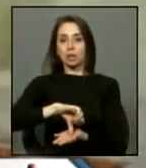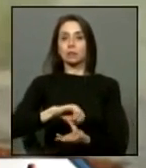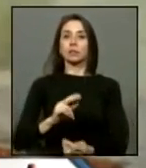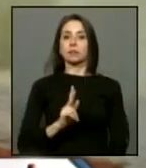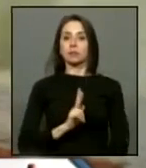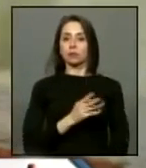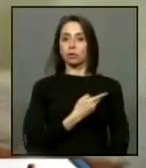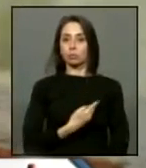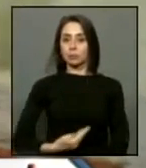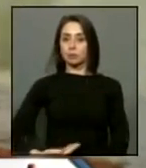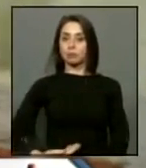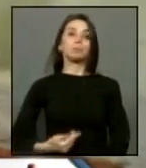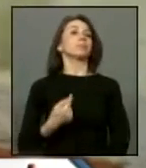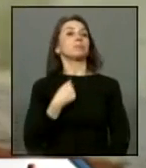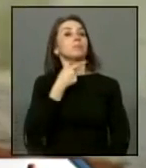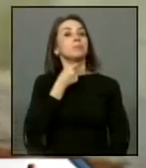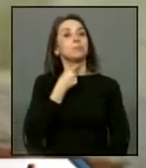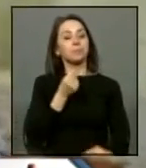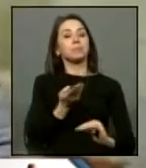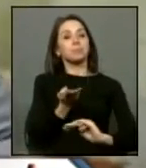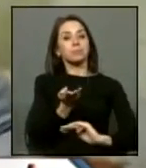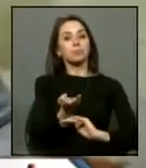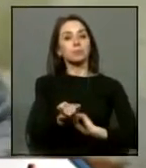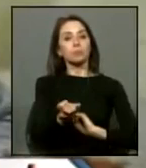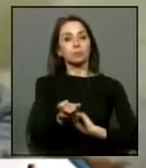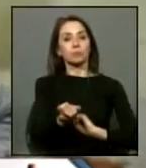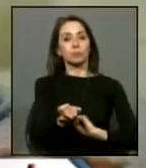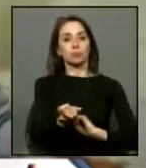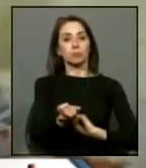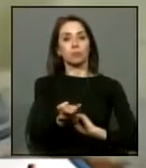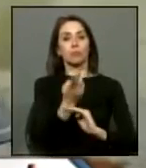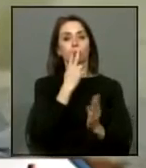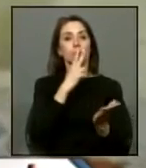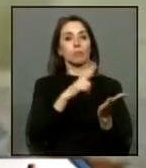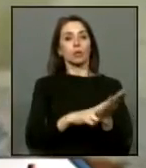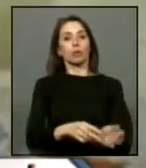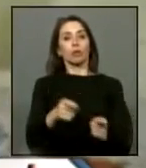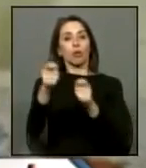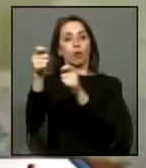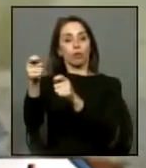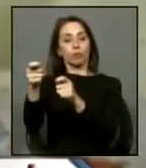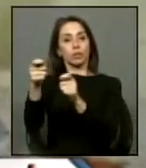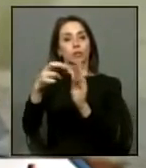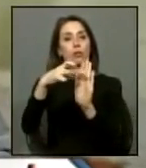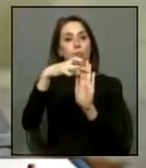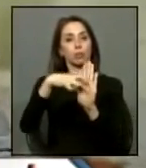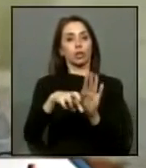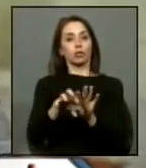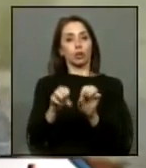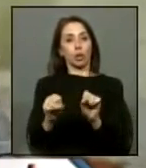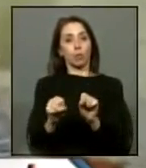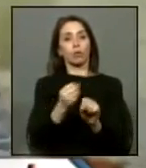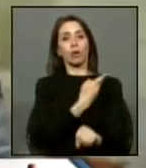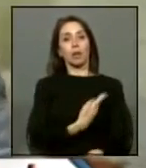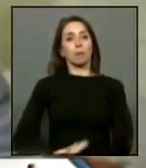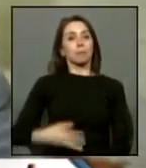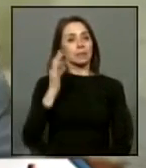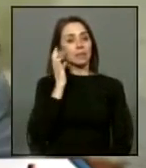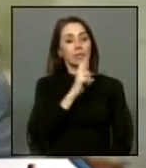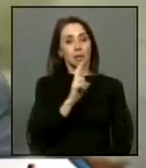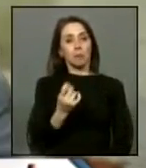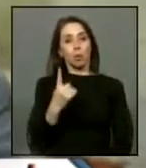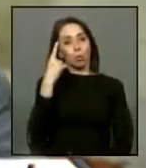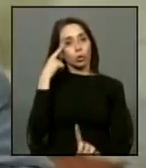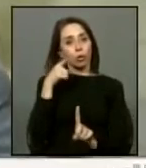que señor presidente yo quiero pedir que se oficie que se le entregue todo este proyecto de resolución a la presidenta de la república con el único